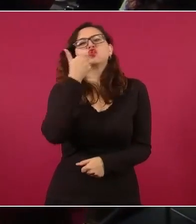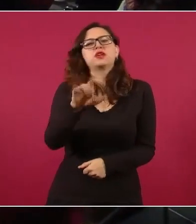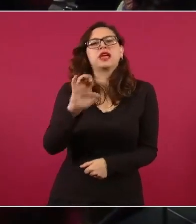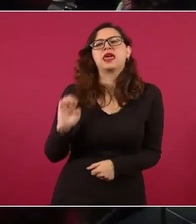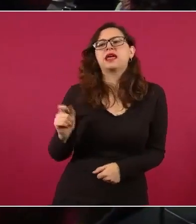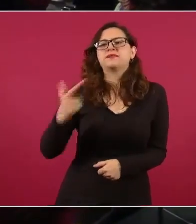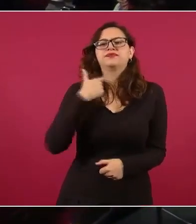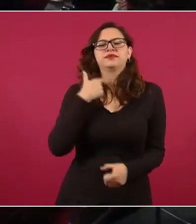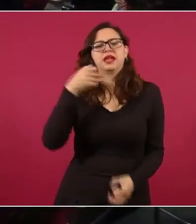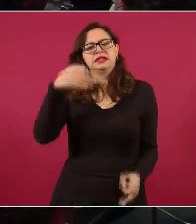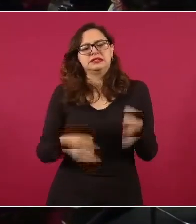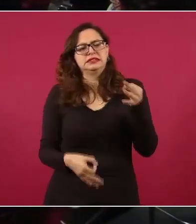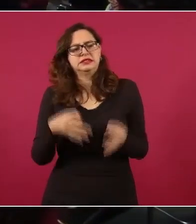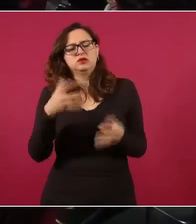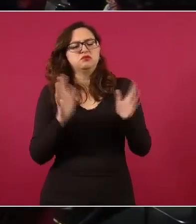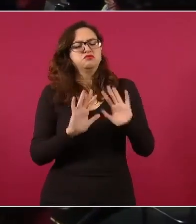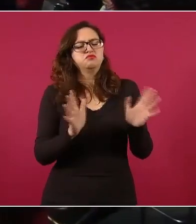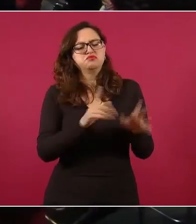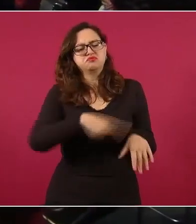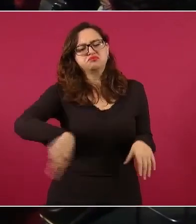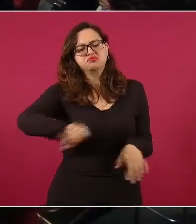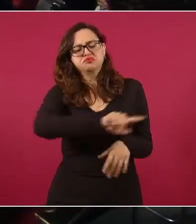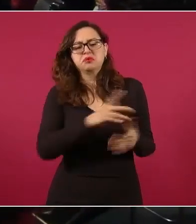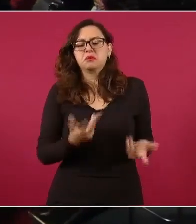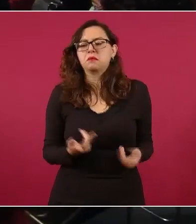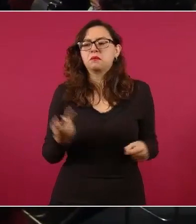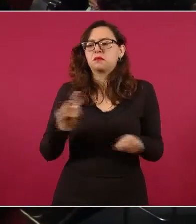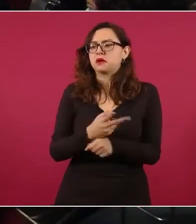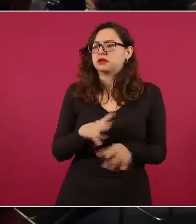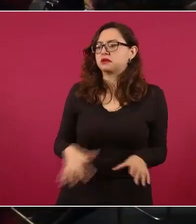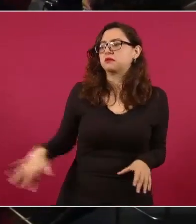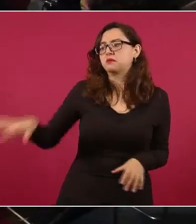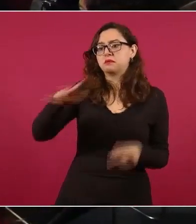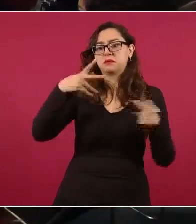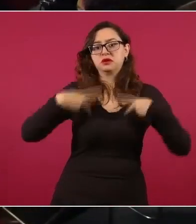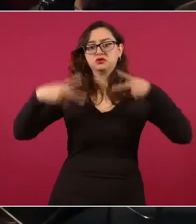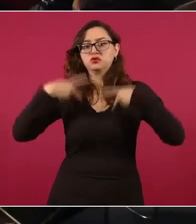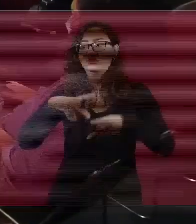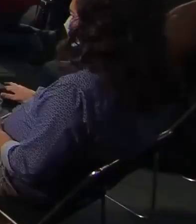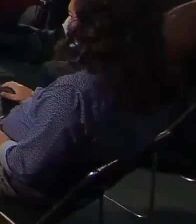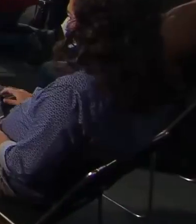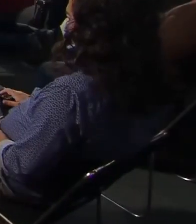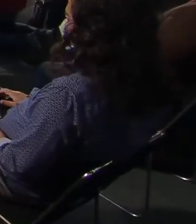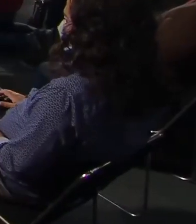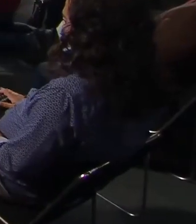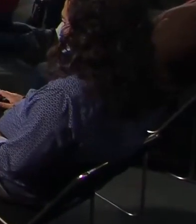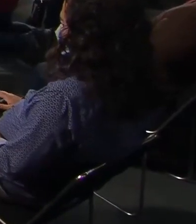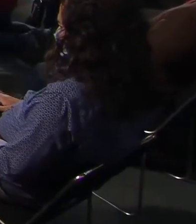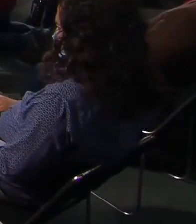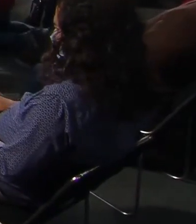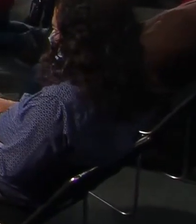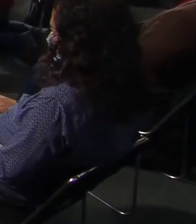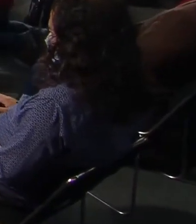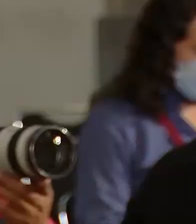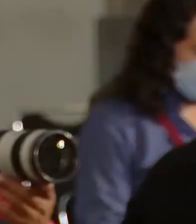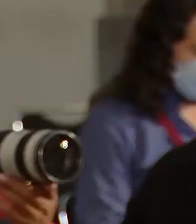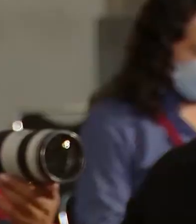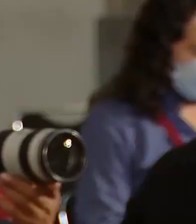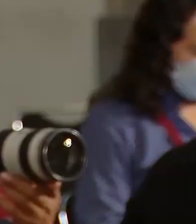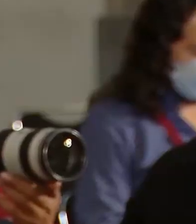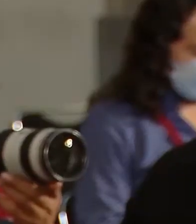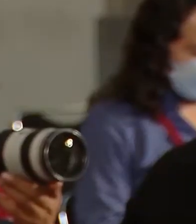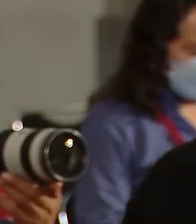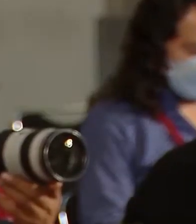preguntado al pueblo y que 6.5 millones de mexicanos votamos en esa elección, porque sí se les… en esa encuesta,